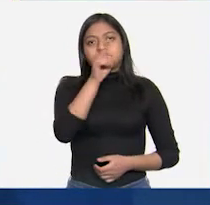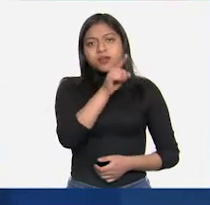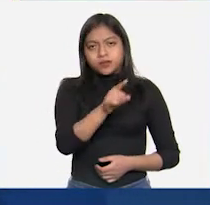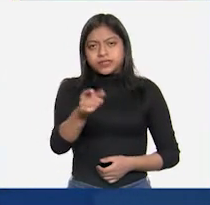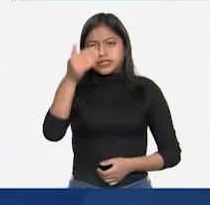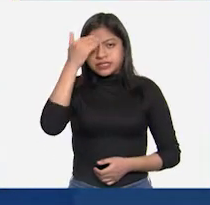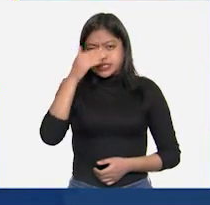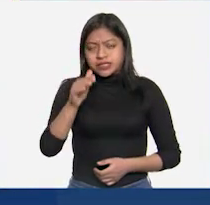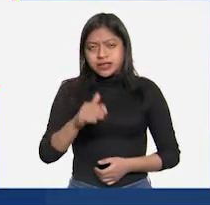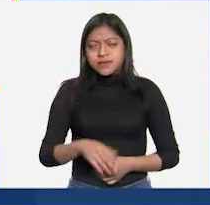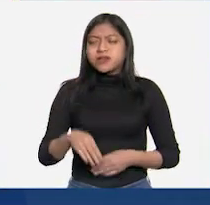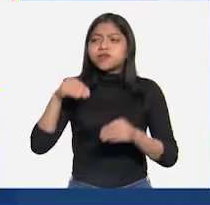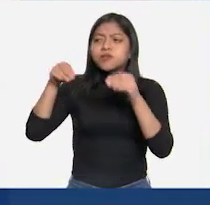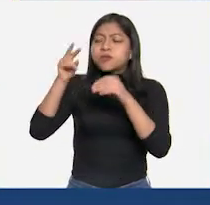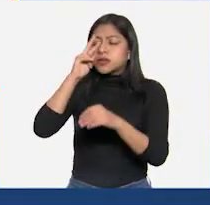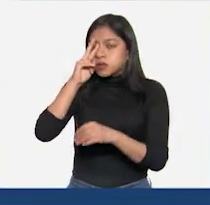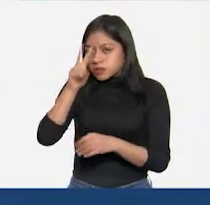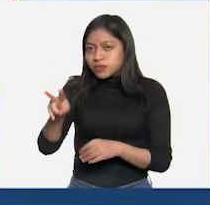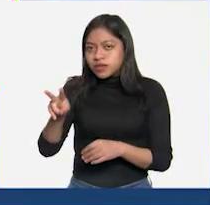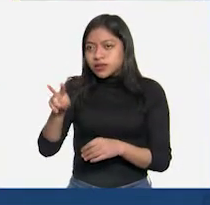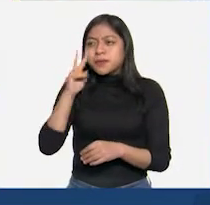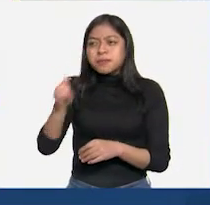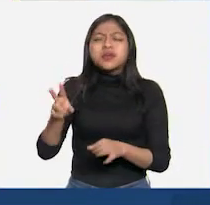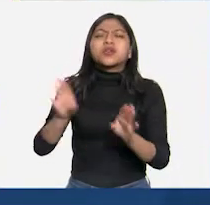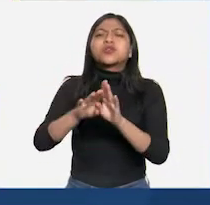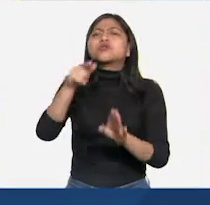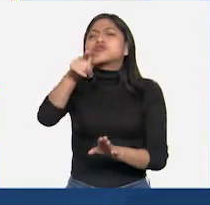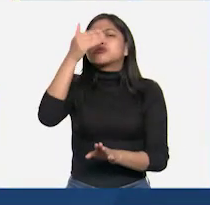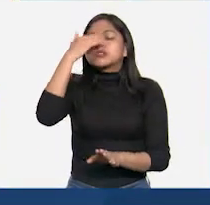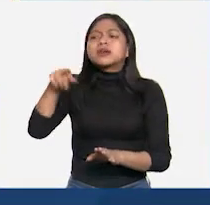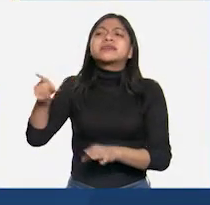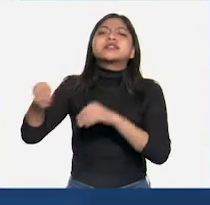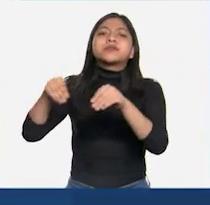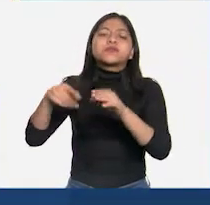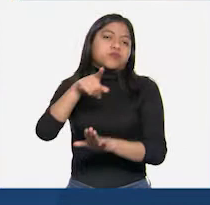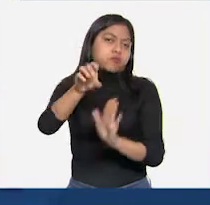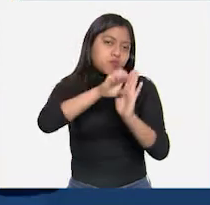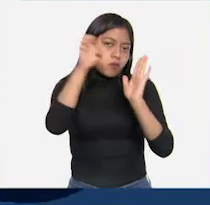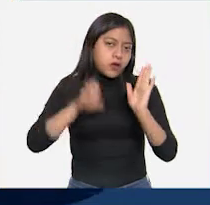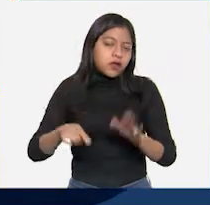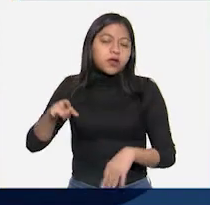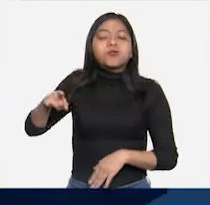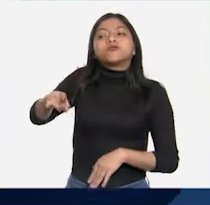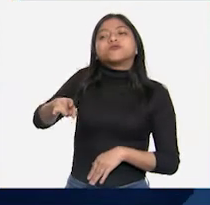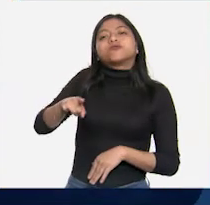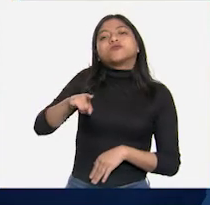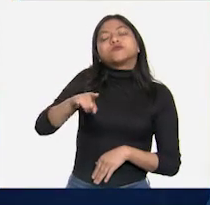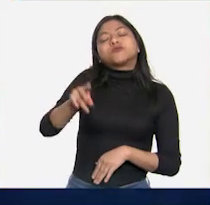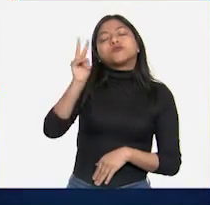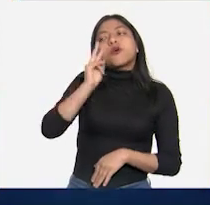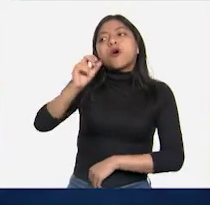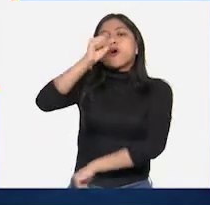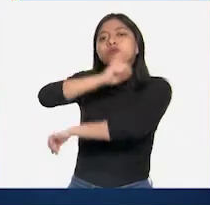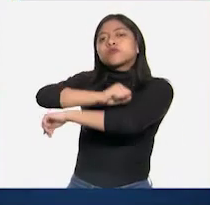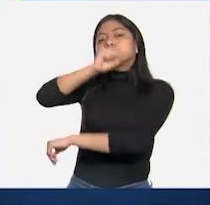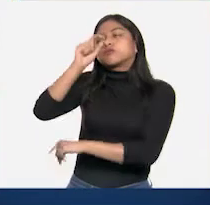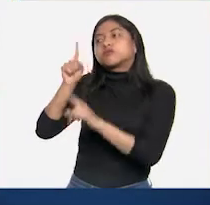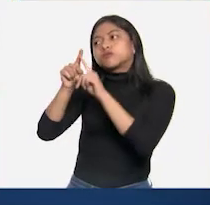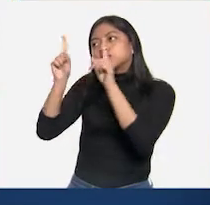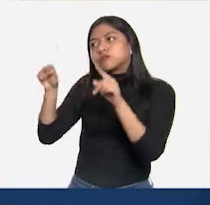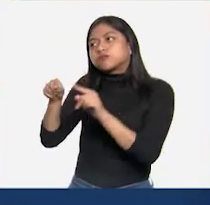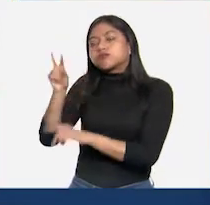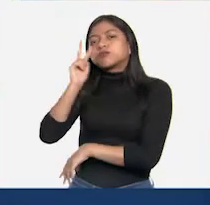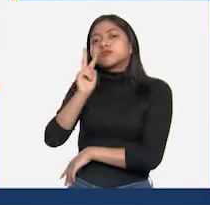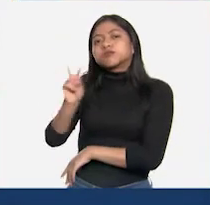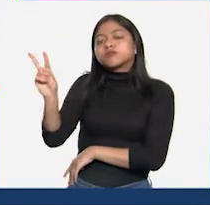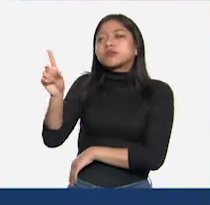sabemos que algo se mueve? Si viajamos en un automóvil y nos asomamos por la ventana, se ve que